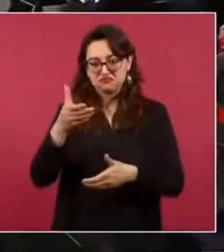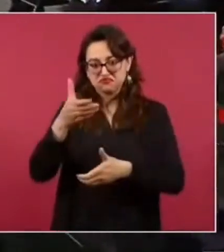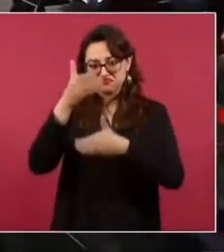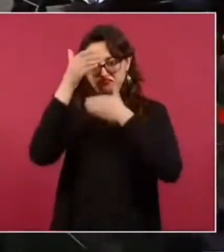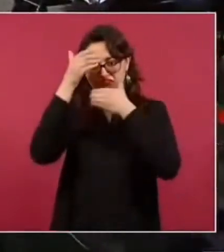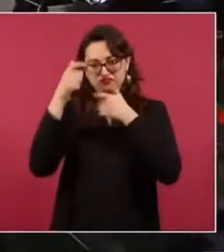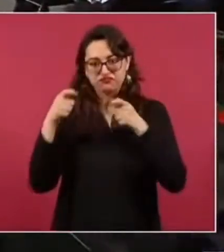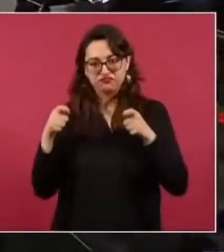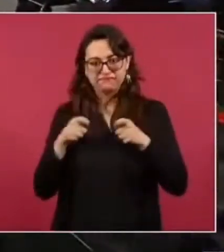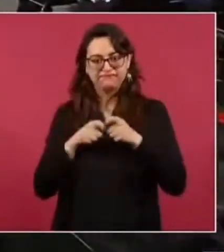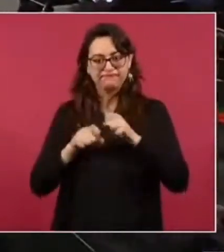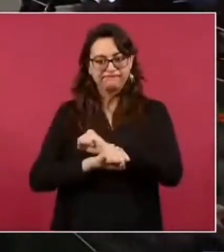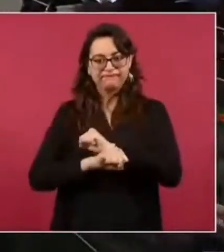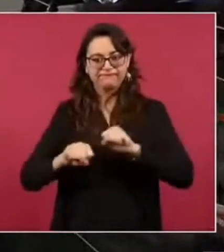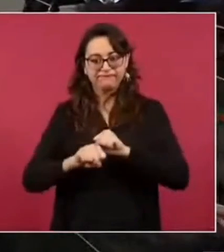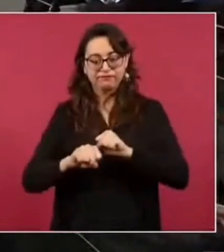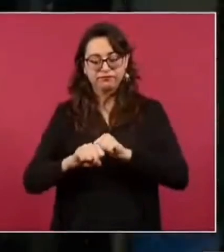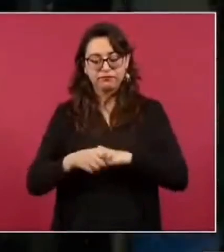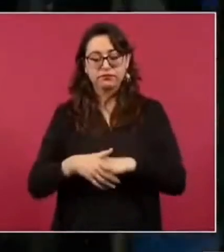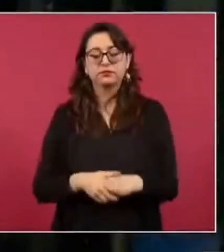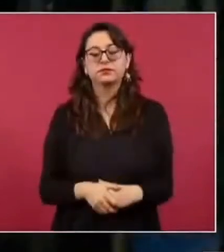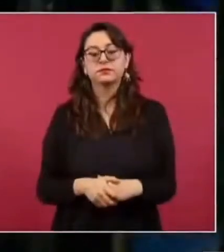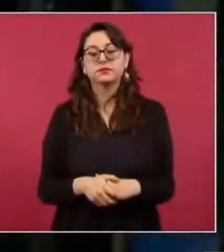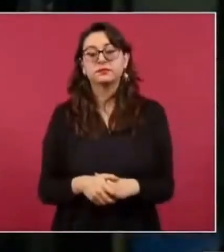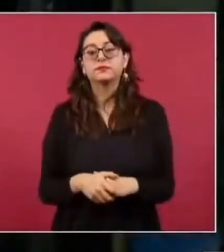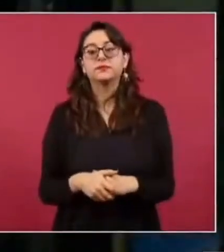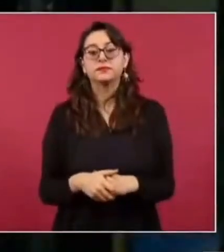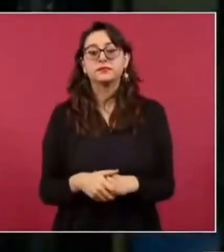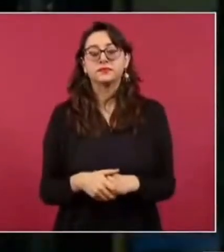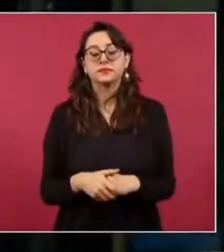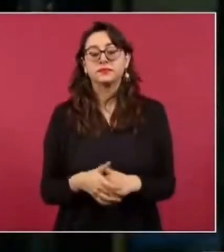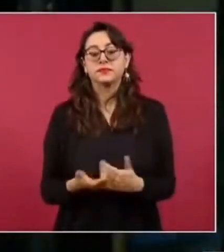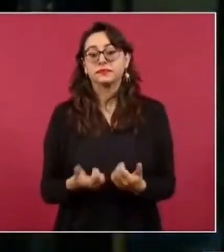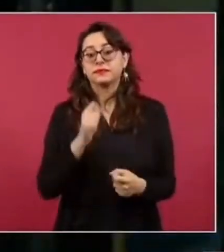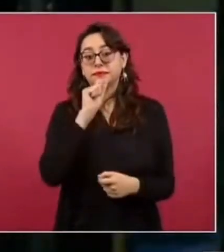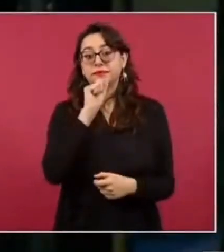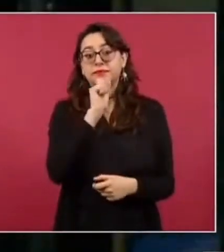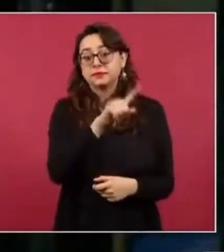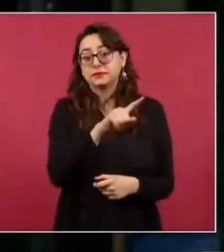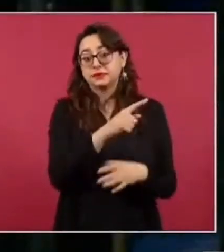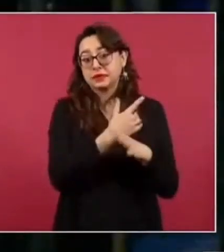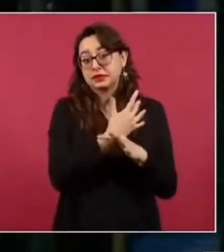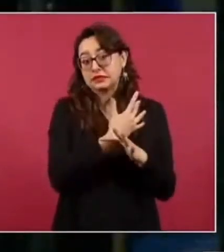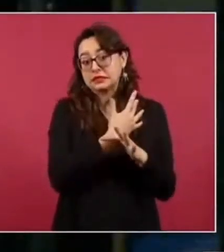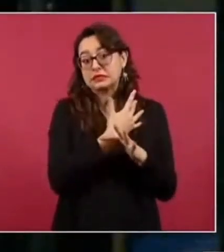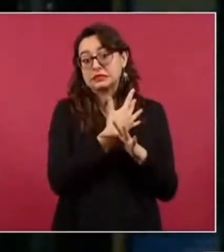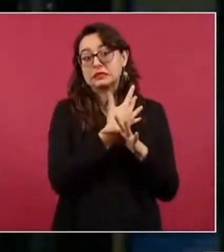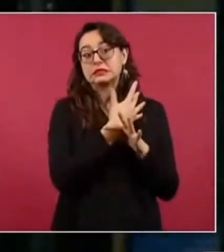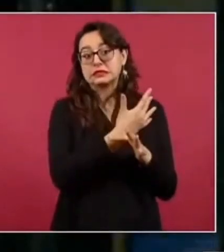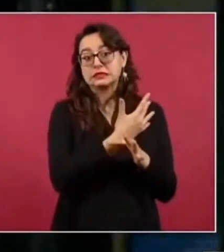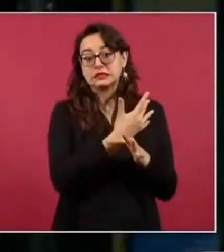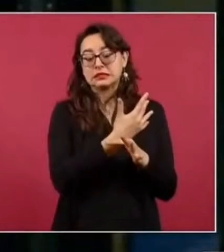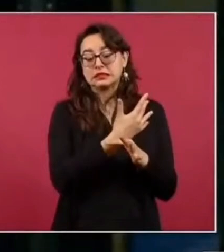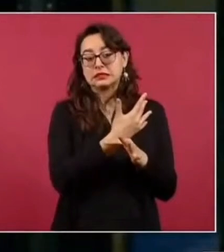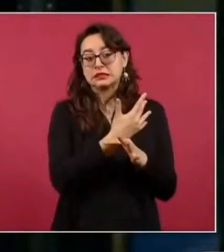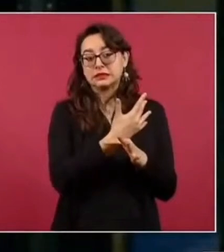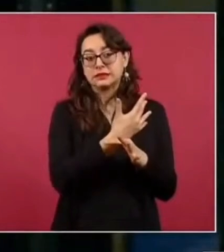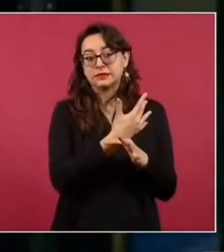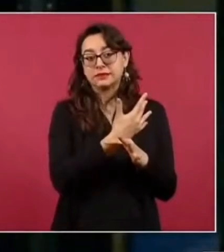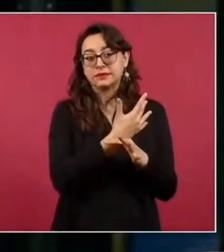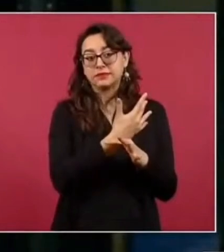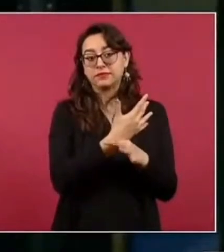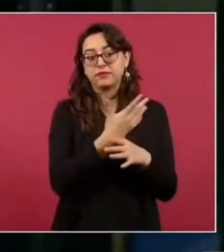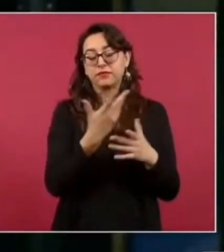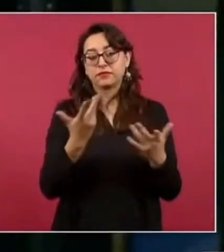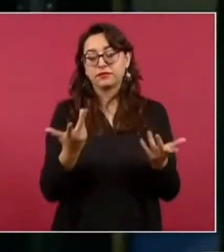Además de que también criticó el tema de que están preocupados por el tema de cómo están tratando el gobierno mexicano a